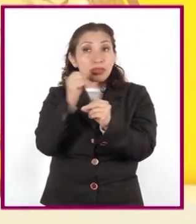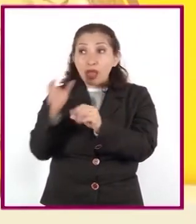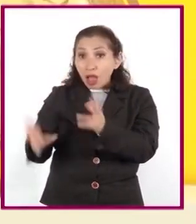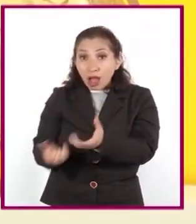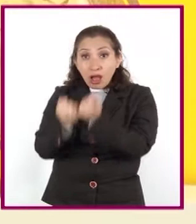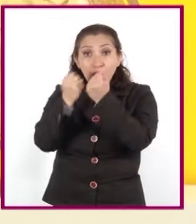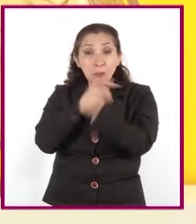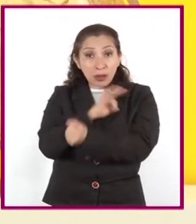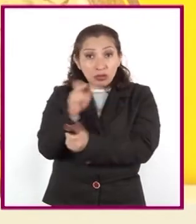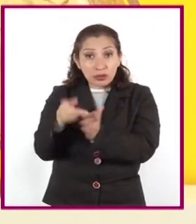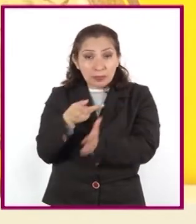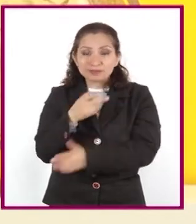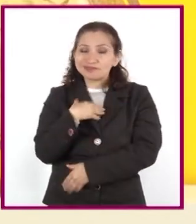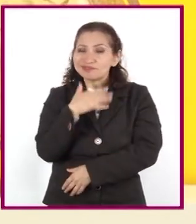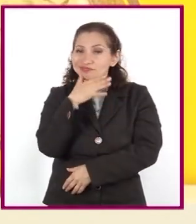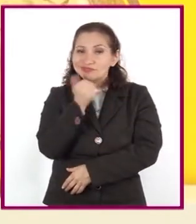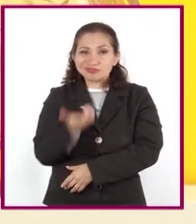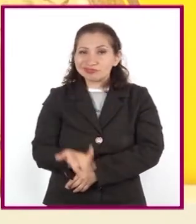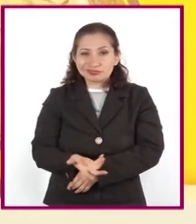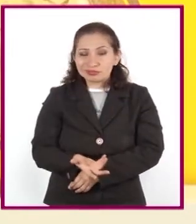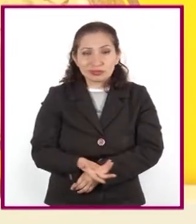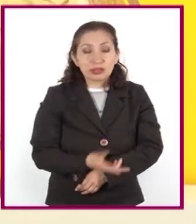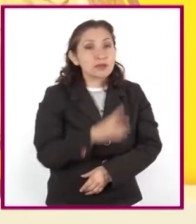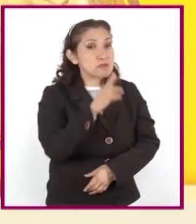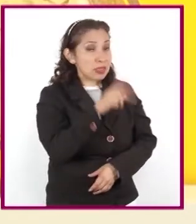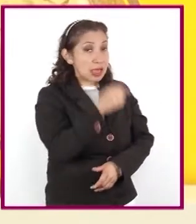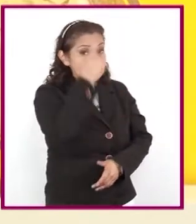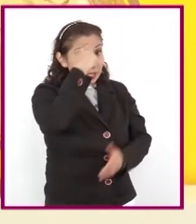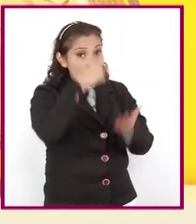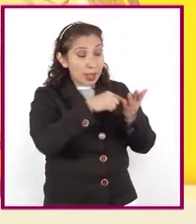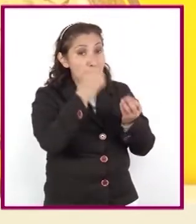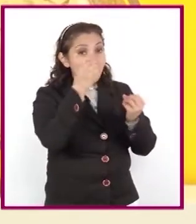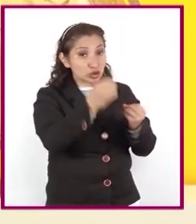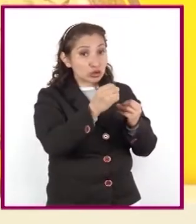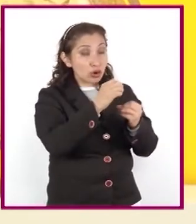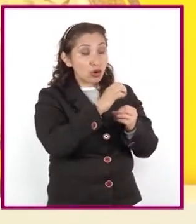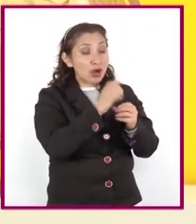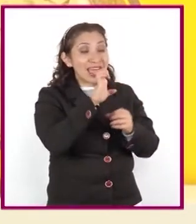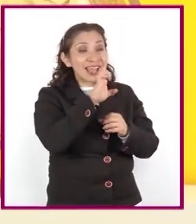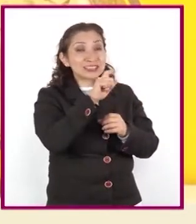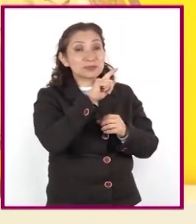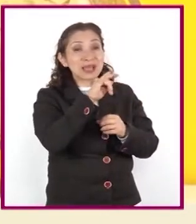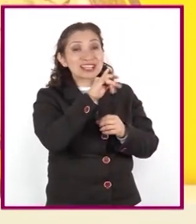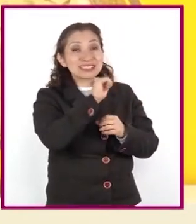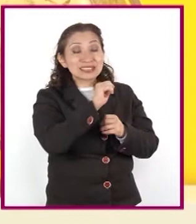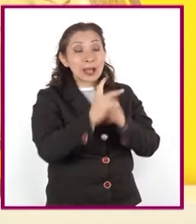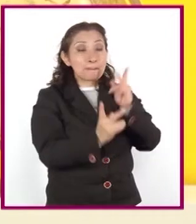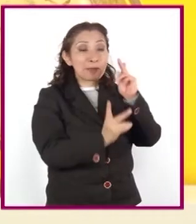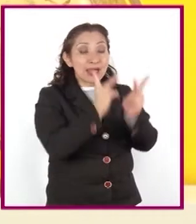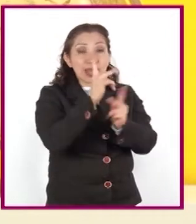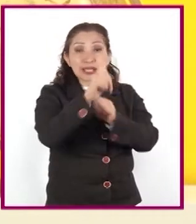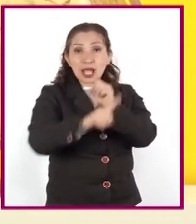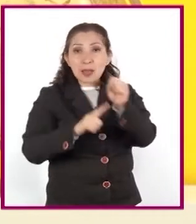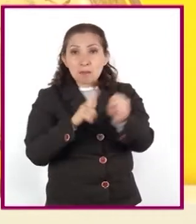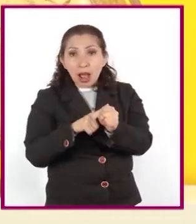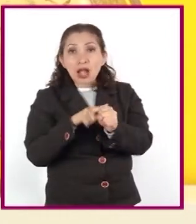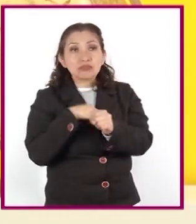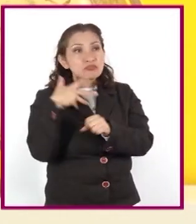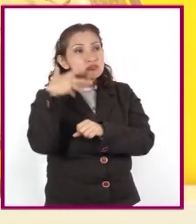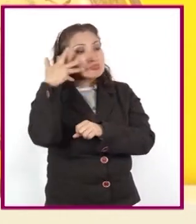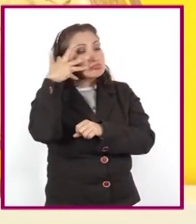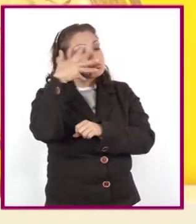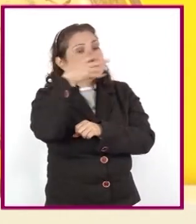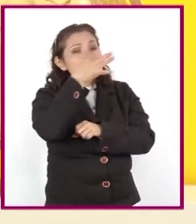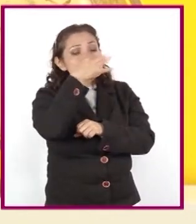Así es, maestra. Se cree que muchas especies de plantas y animales están en peligro de extinción